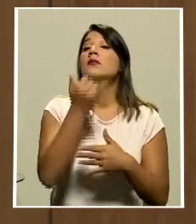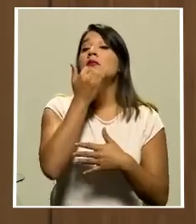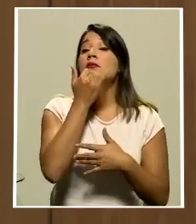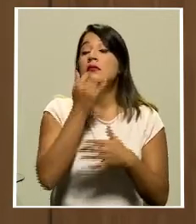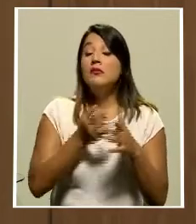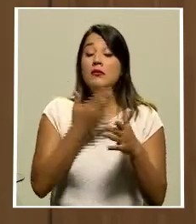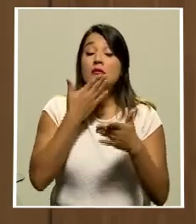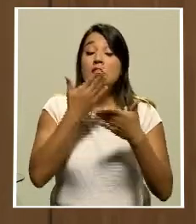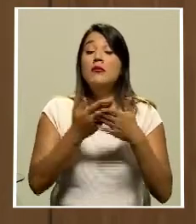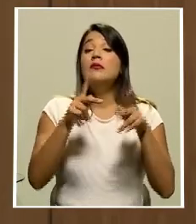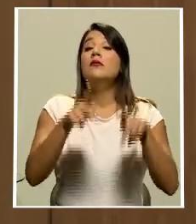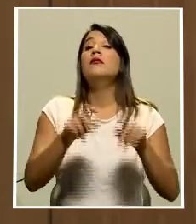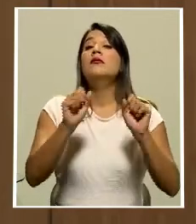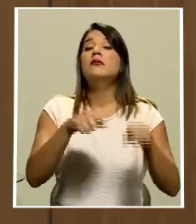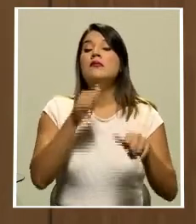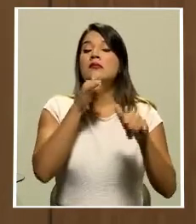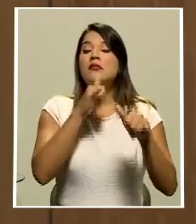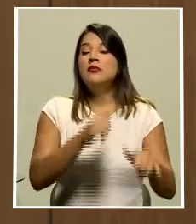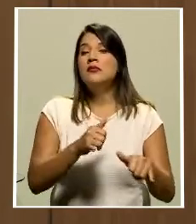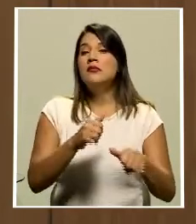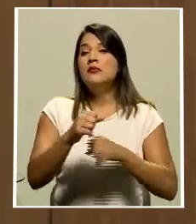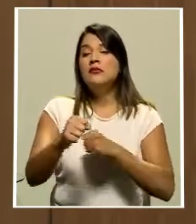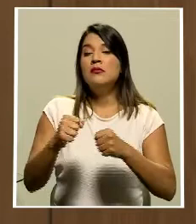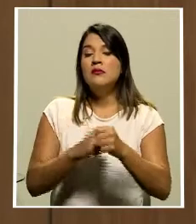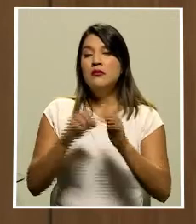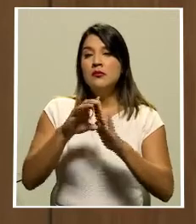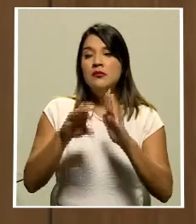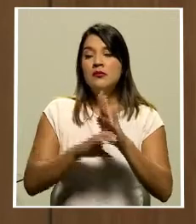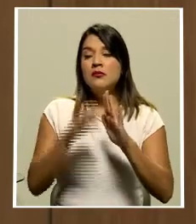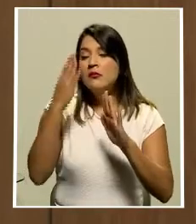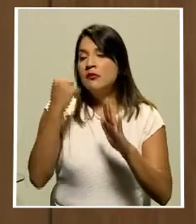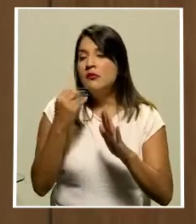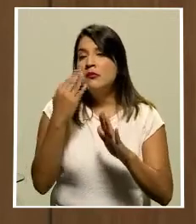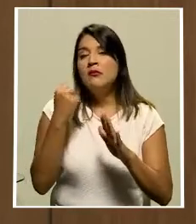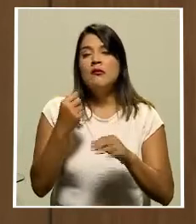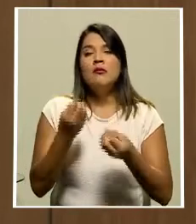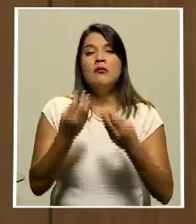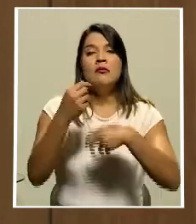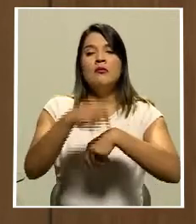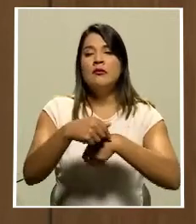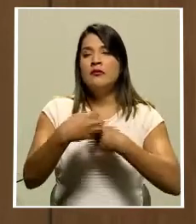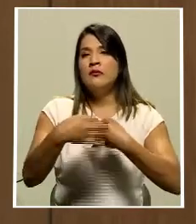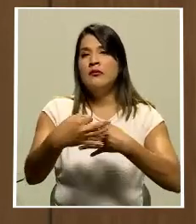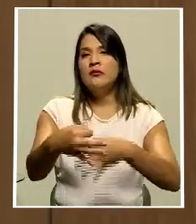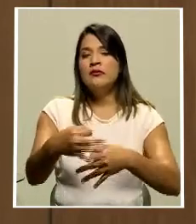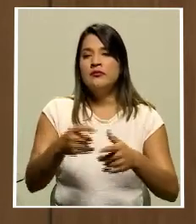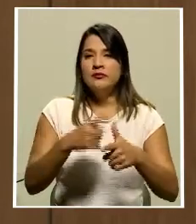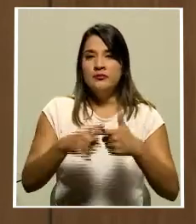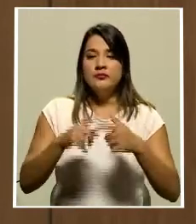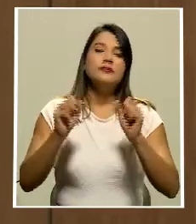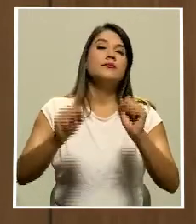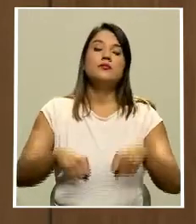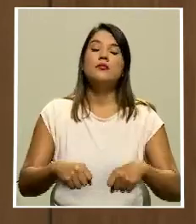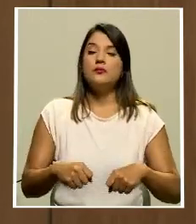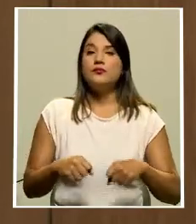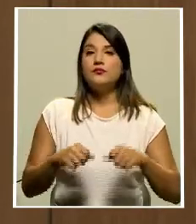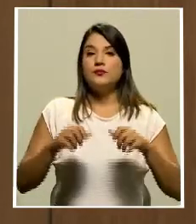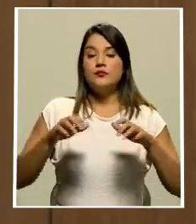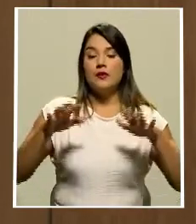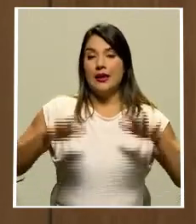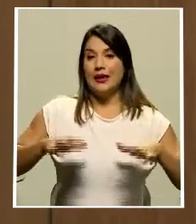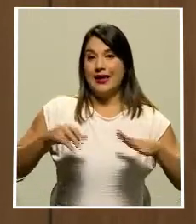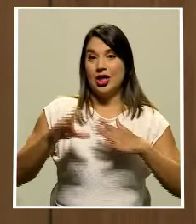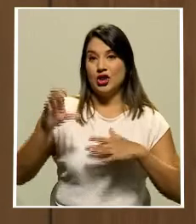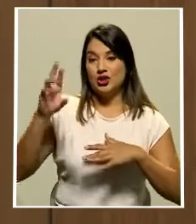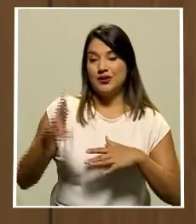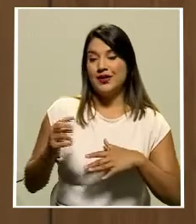persona puede poner un recurso ante la sala constitucional porque el tiempo es desmedido, porque no hay los recursos para sacarlo y podría quedar en nuestro territorio una persona con